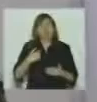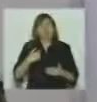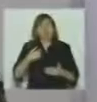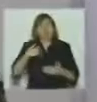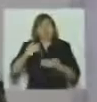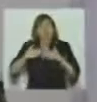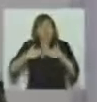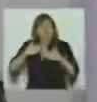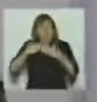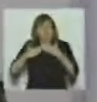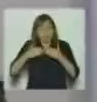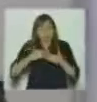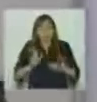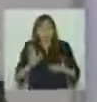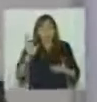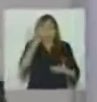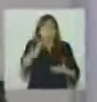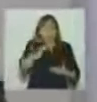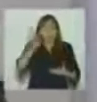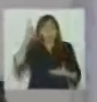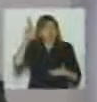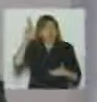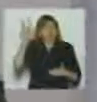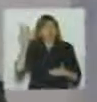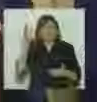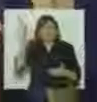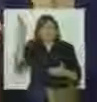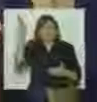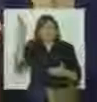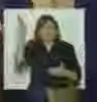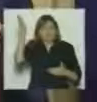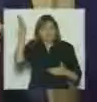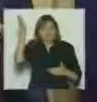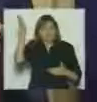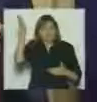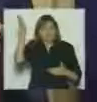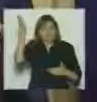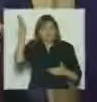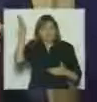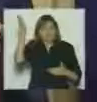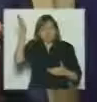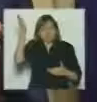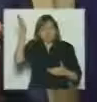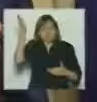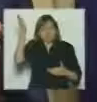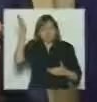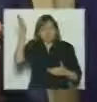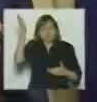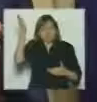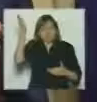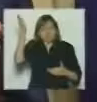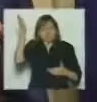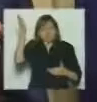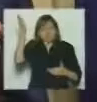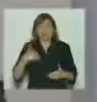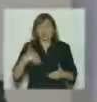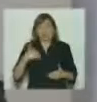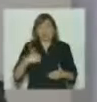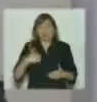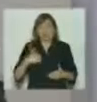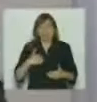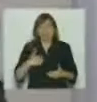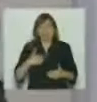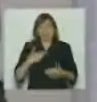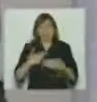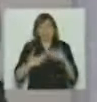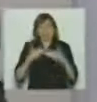80% del territorio. Yo te doy un yambuí de no llegar a las 70, mirá